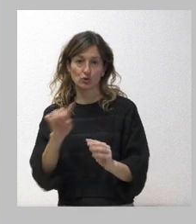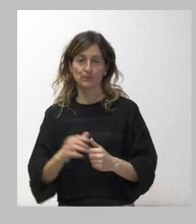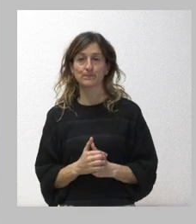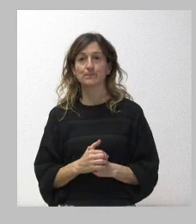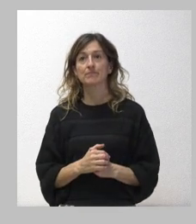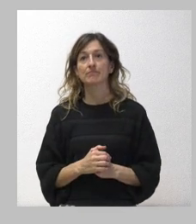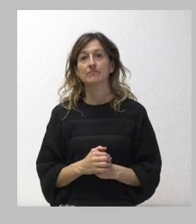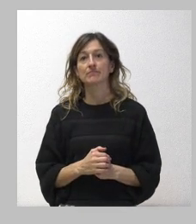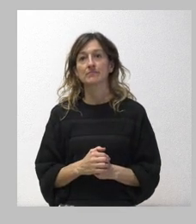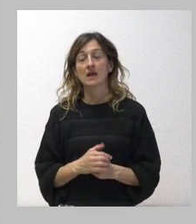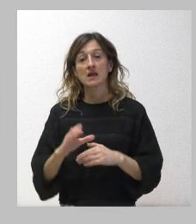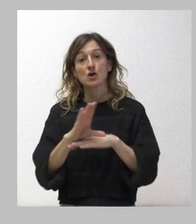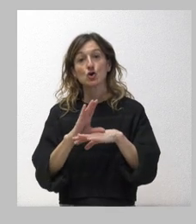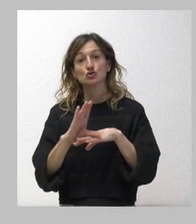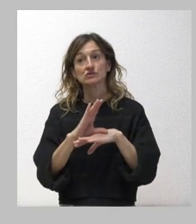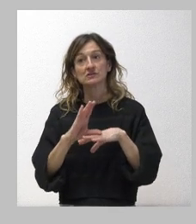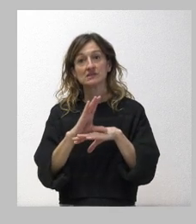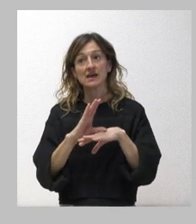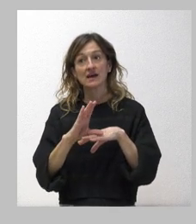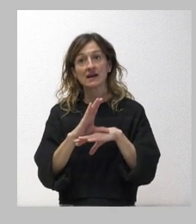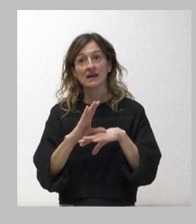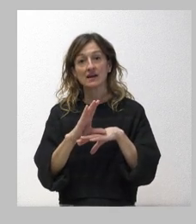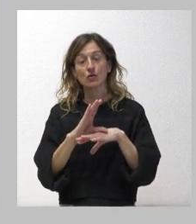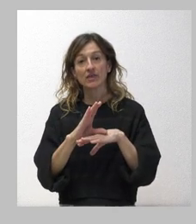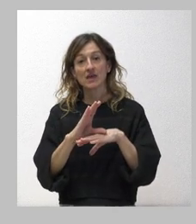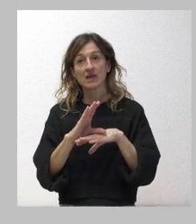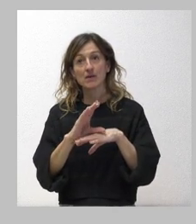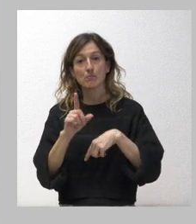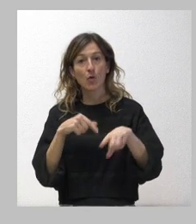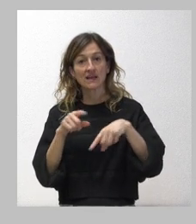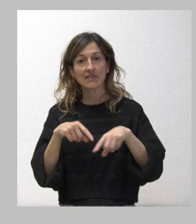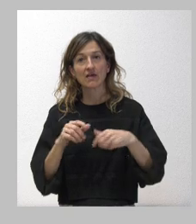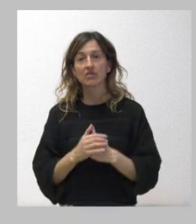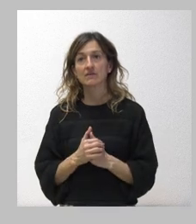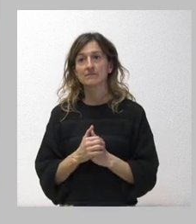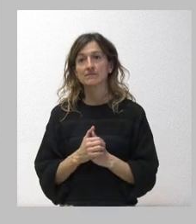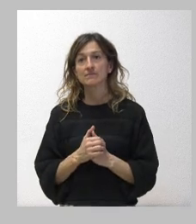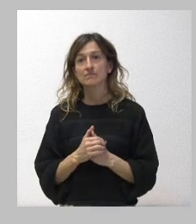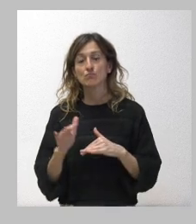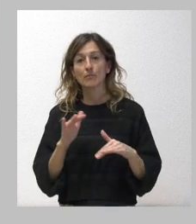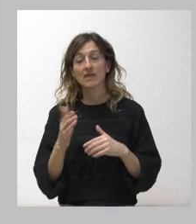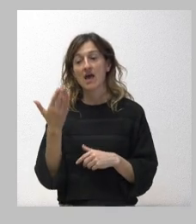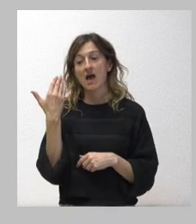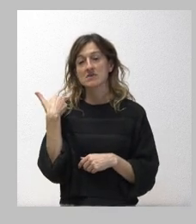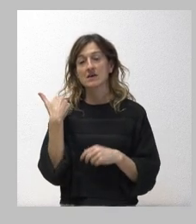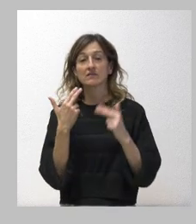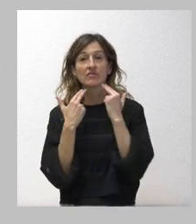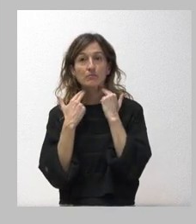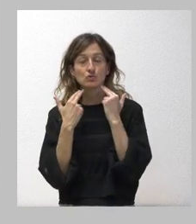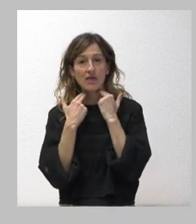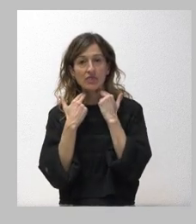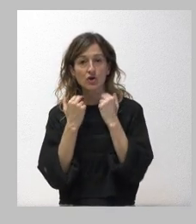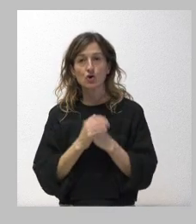Y para el consejero de Movilidad, ayer la Diputación ha transmitido,